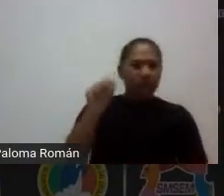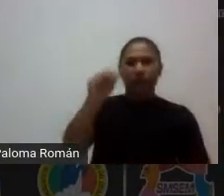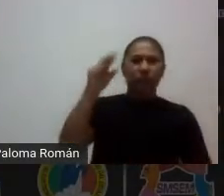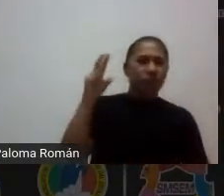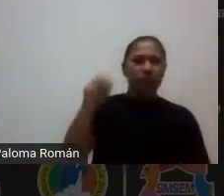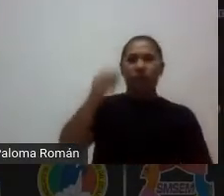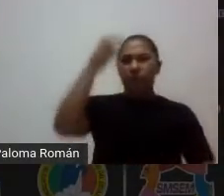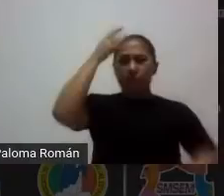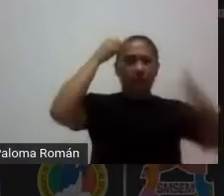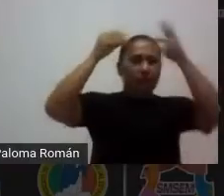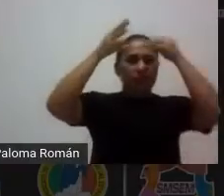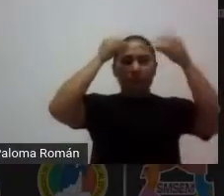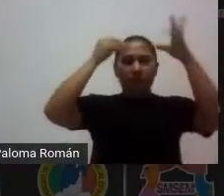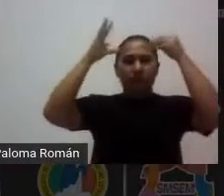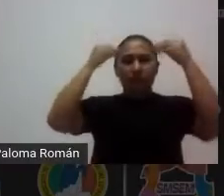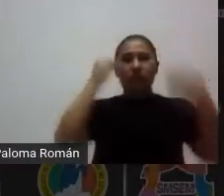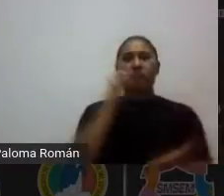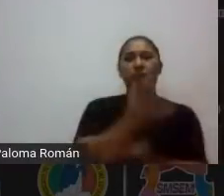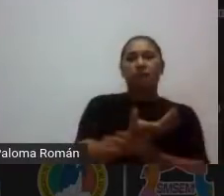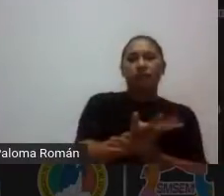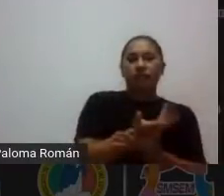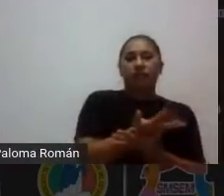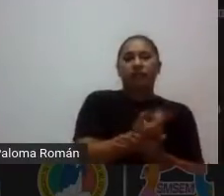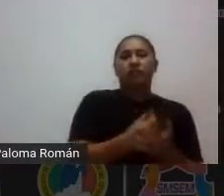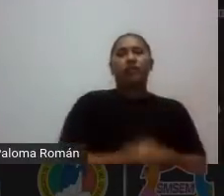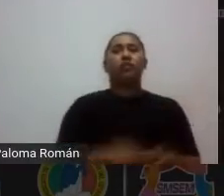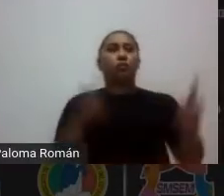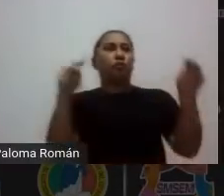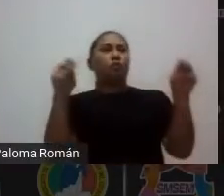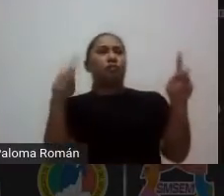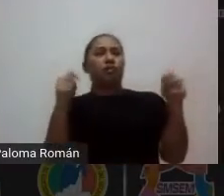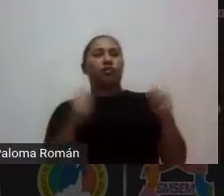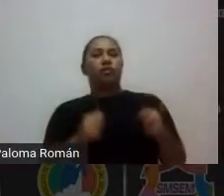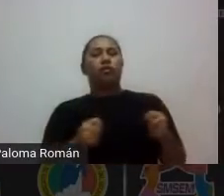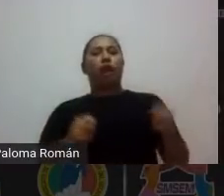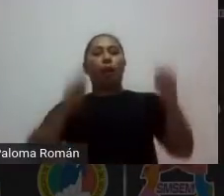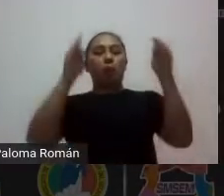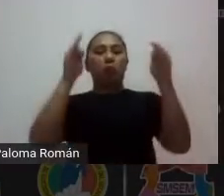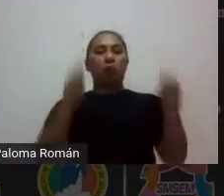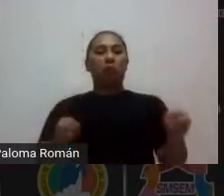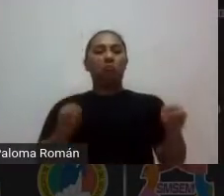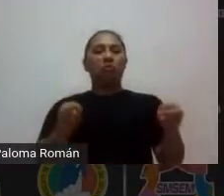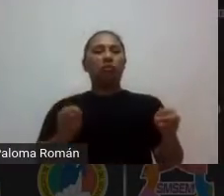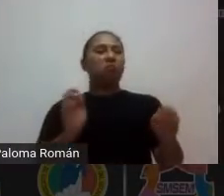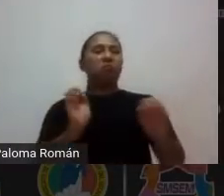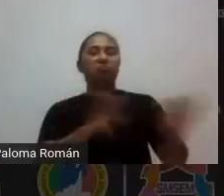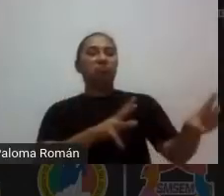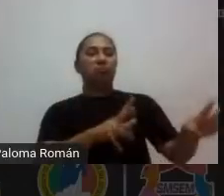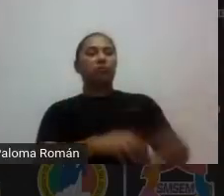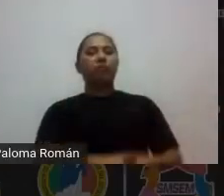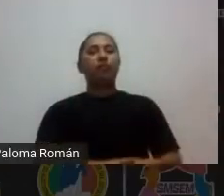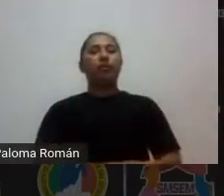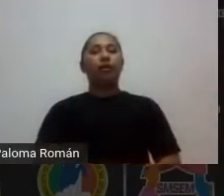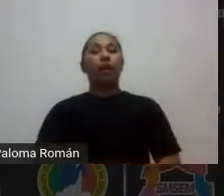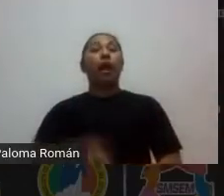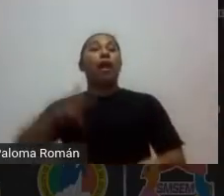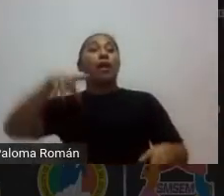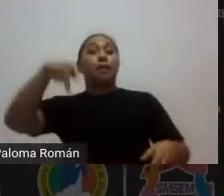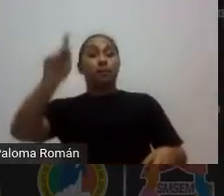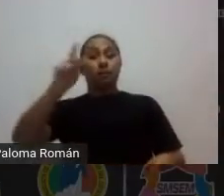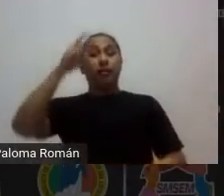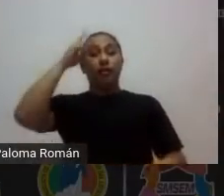esperado porque esos son de temáticas muy disciplinares pero si van a encontrar esto una